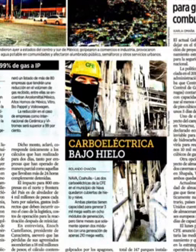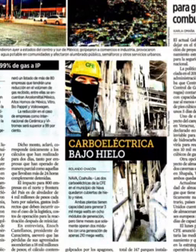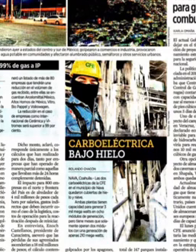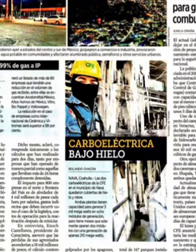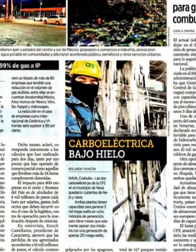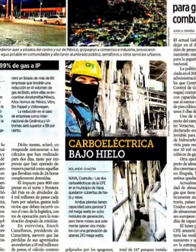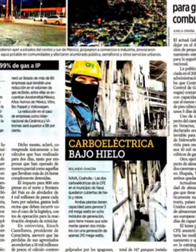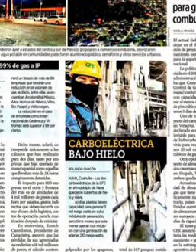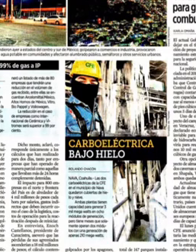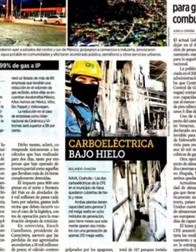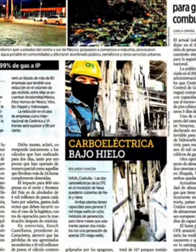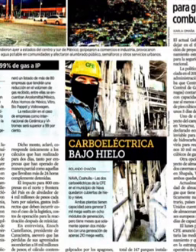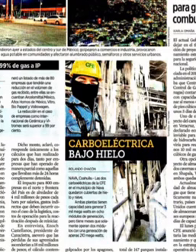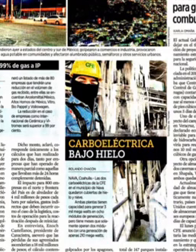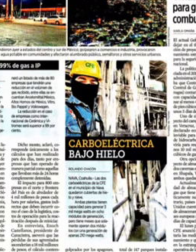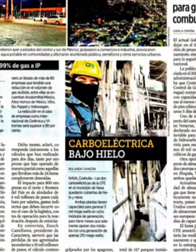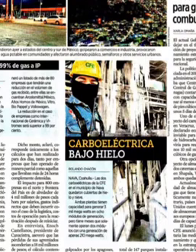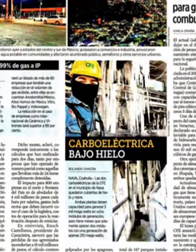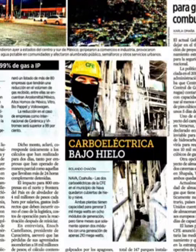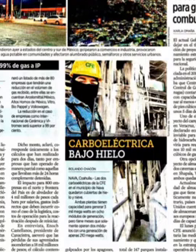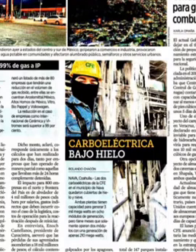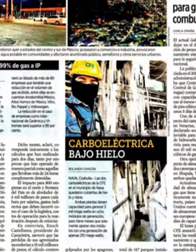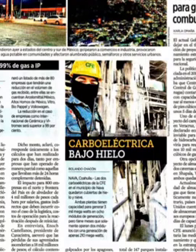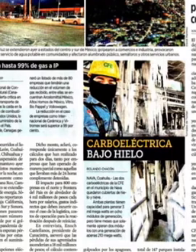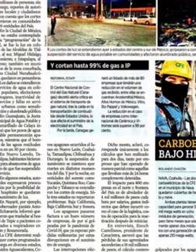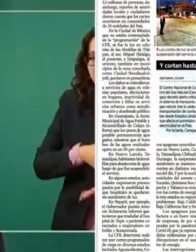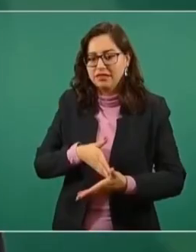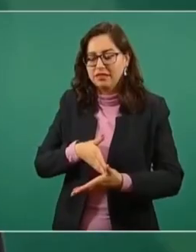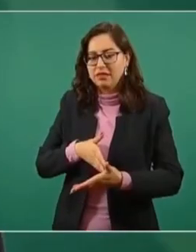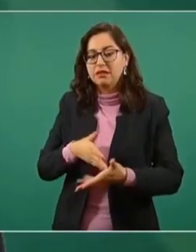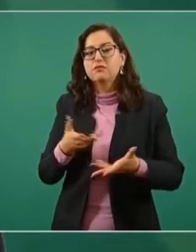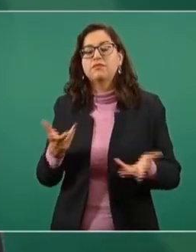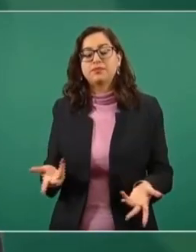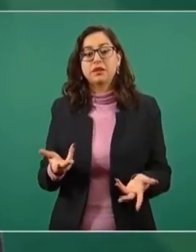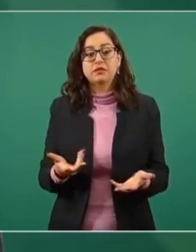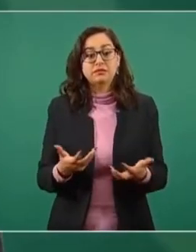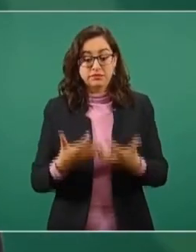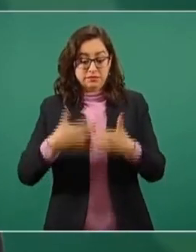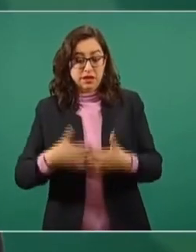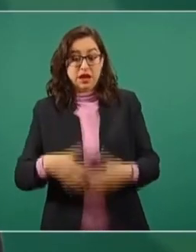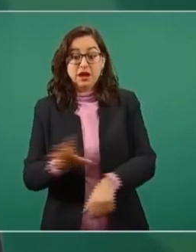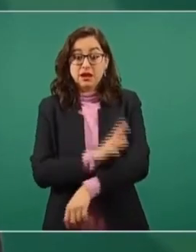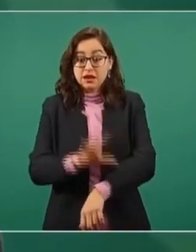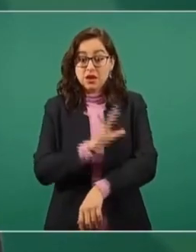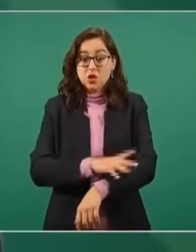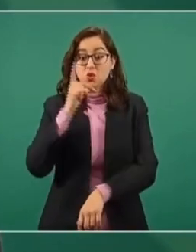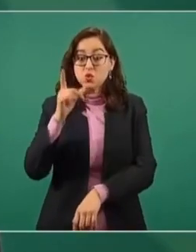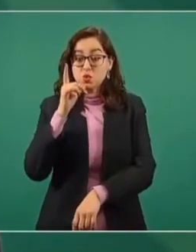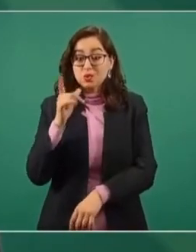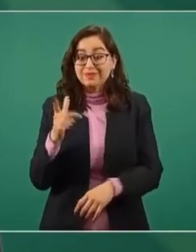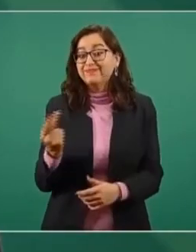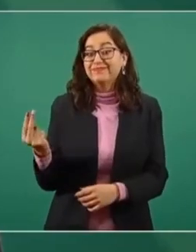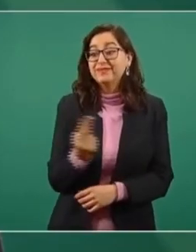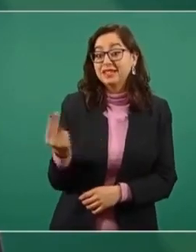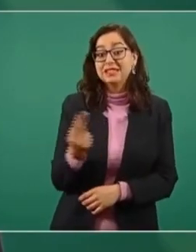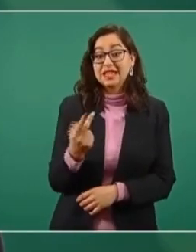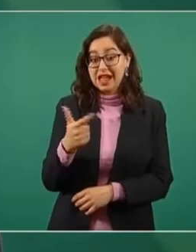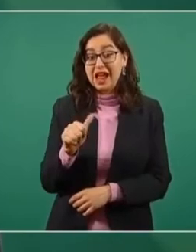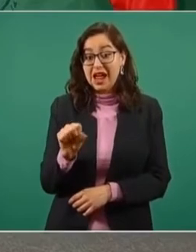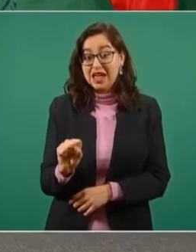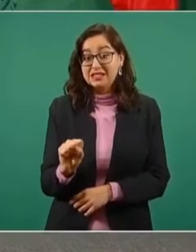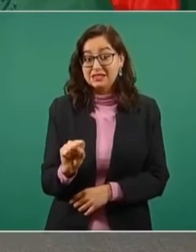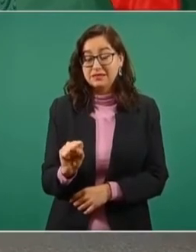la distribución del gas. Las plantas de generación de energía eléctrica se operan con gas,